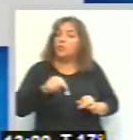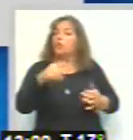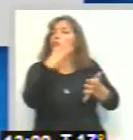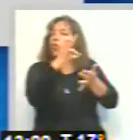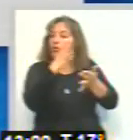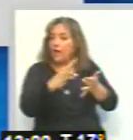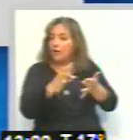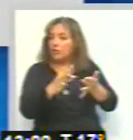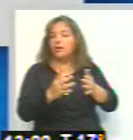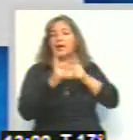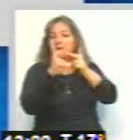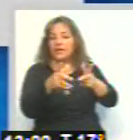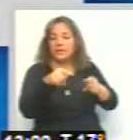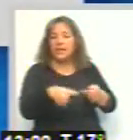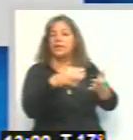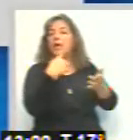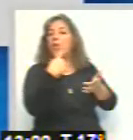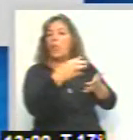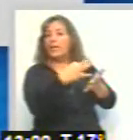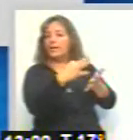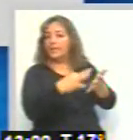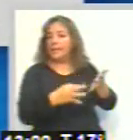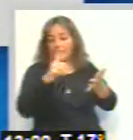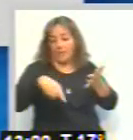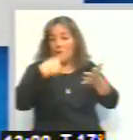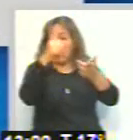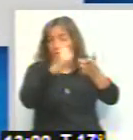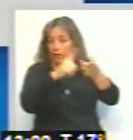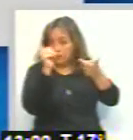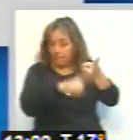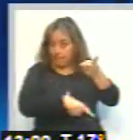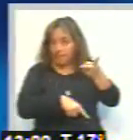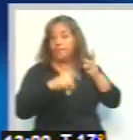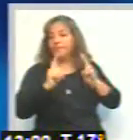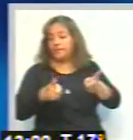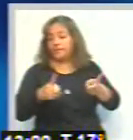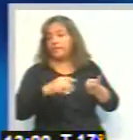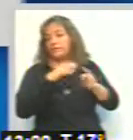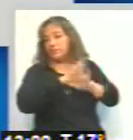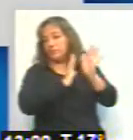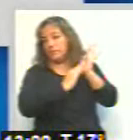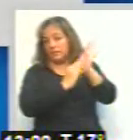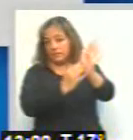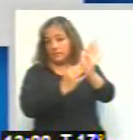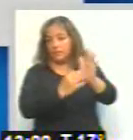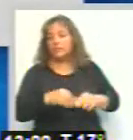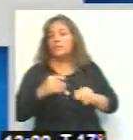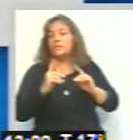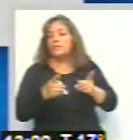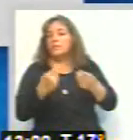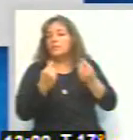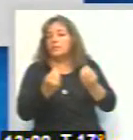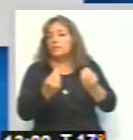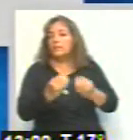que arroja este estudio. Vamos a conocer otro de los datos que también se ha dado a conocer. Tiene que ver con